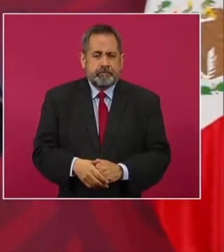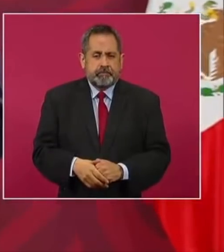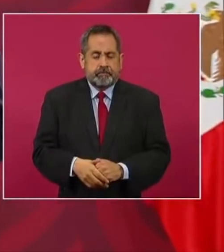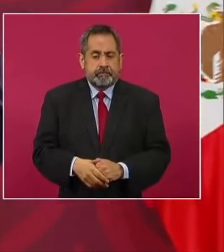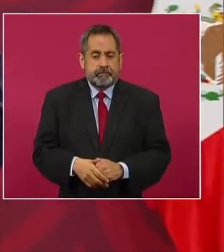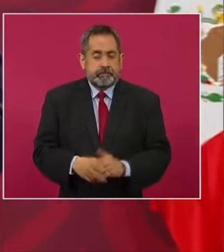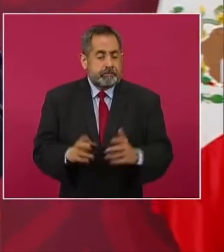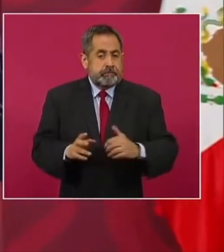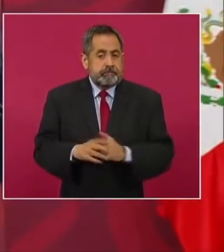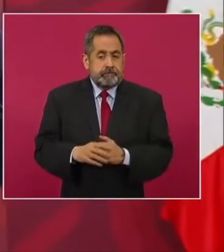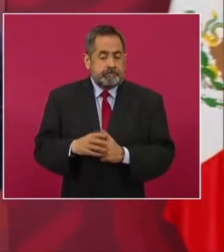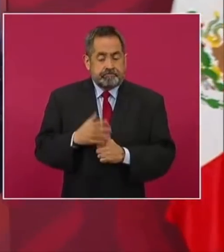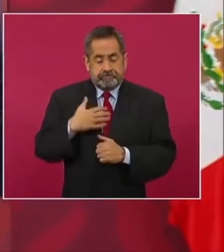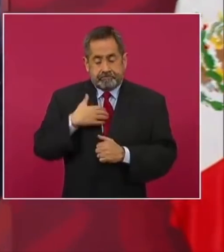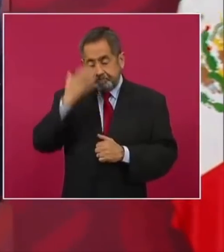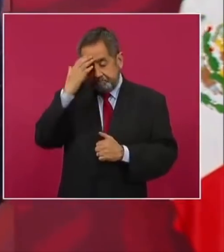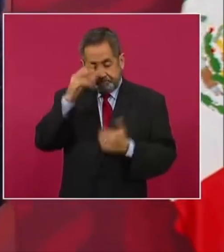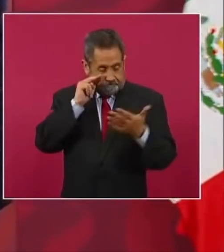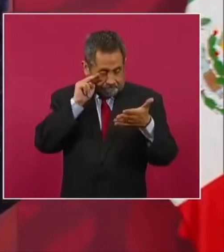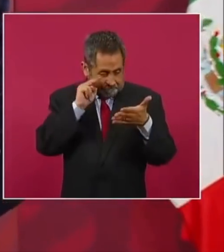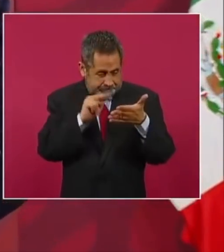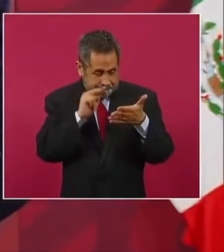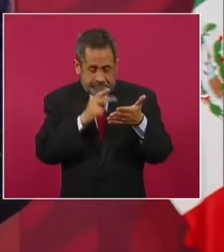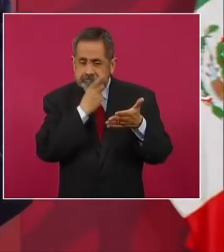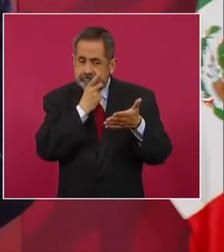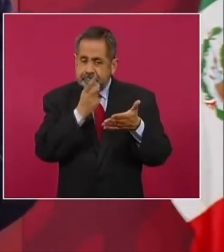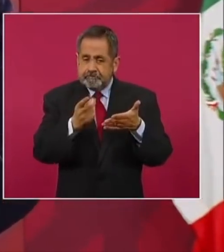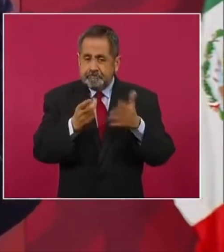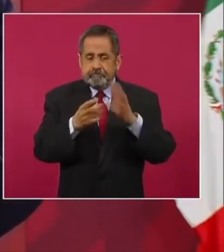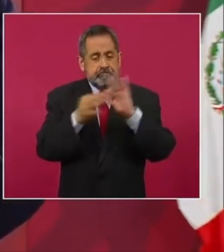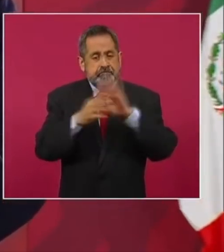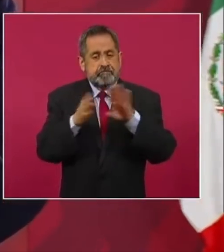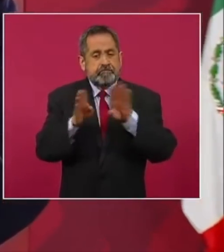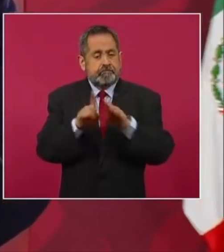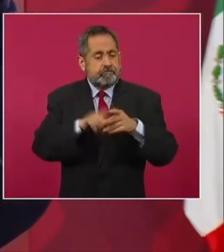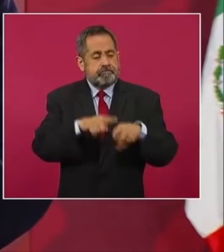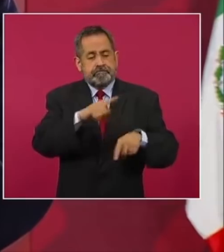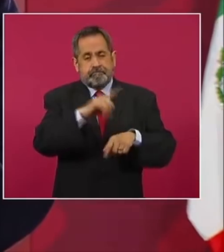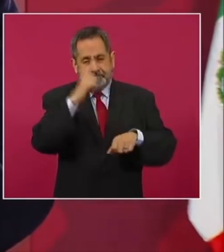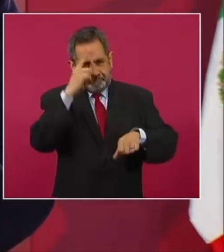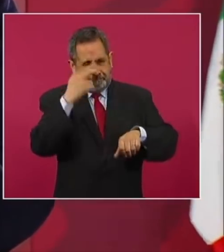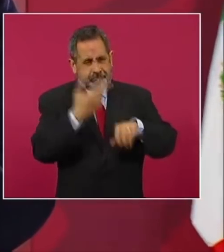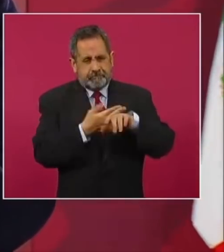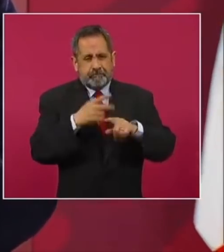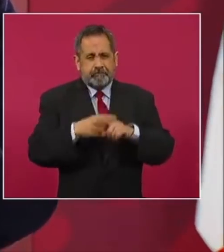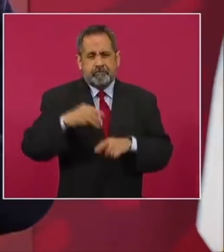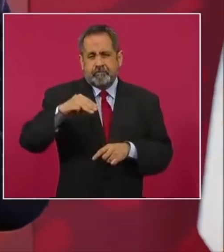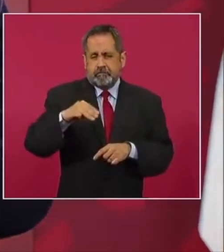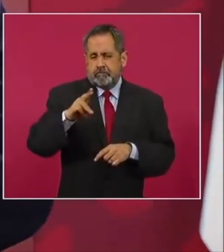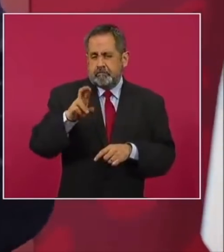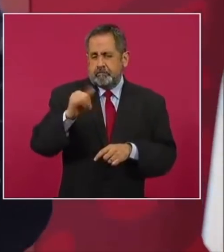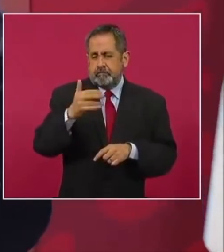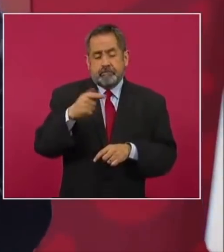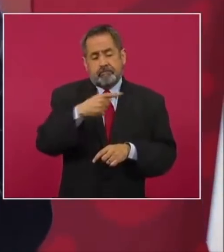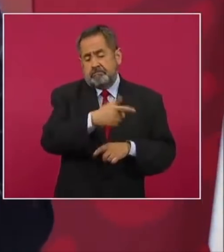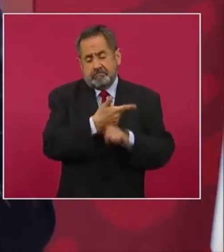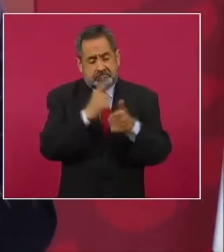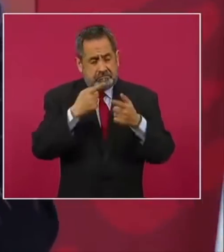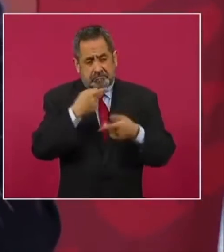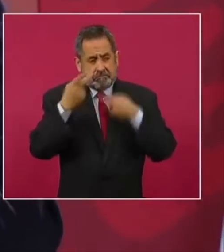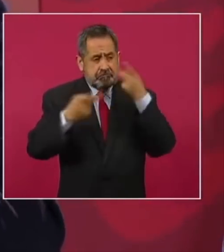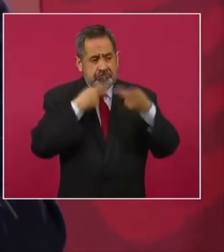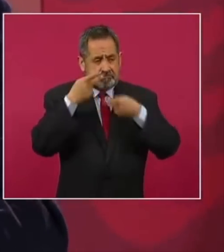de manera puntual la declaración del consejero Murayama, pues es libre de